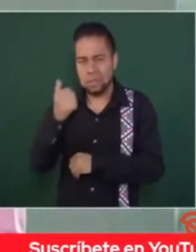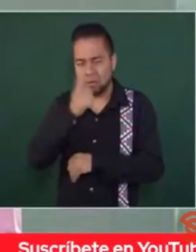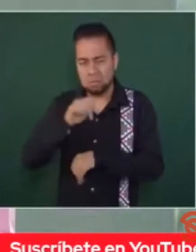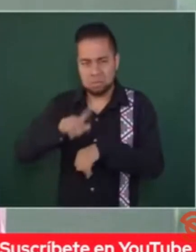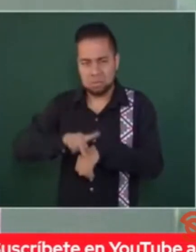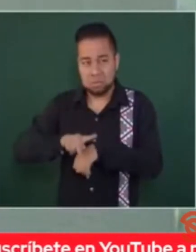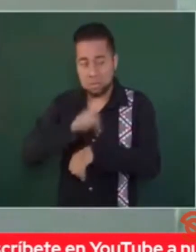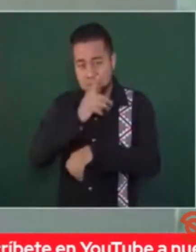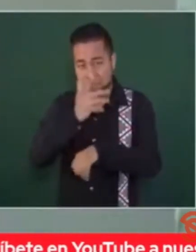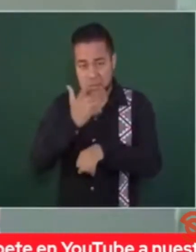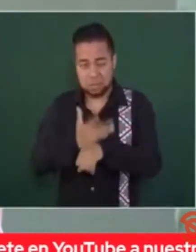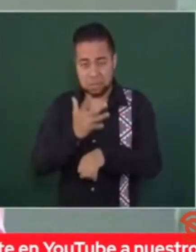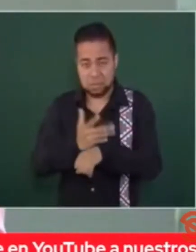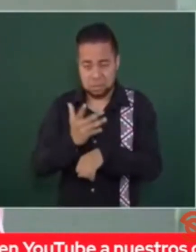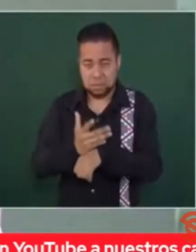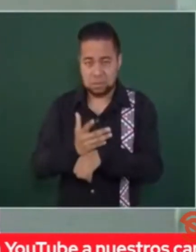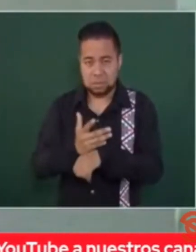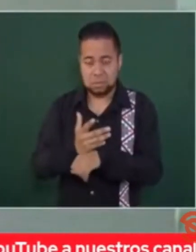primaria en Estados Unidos,